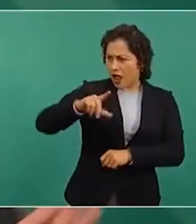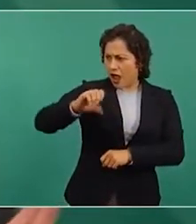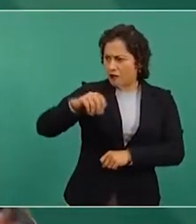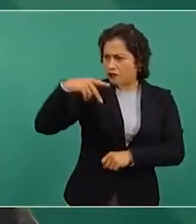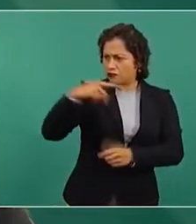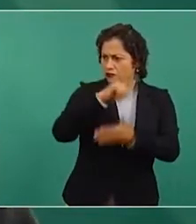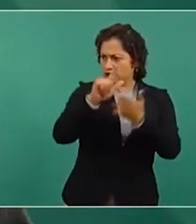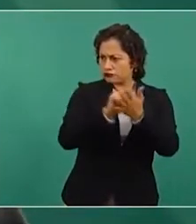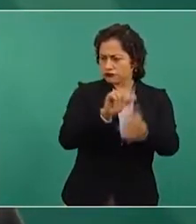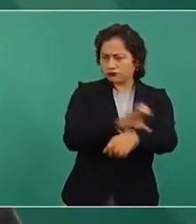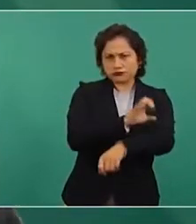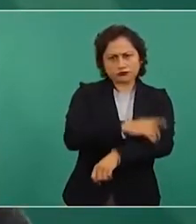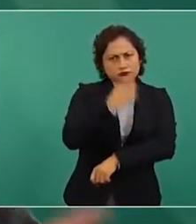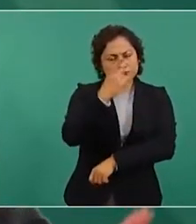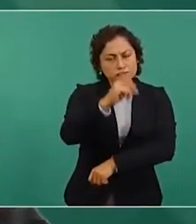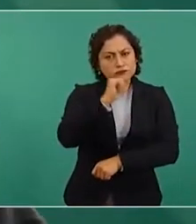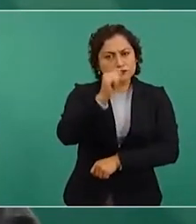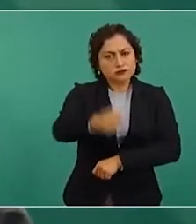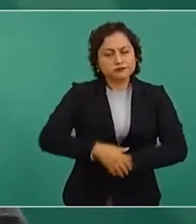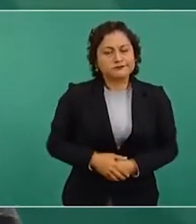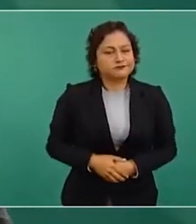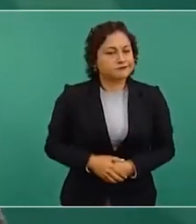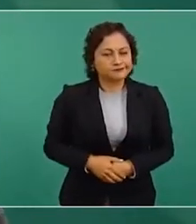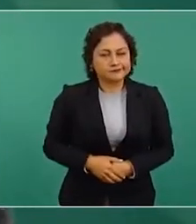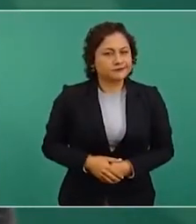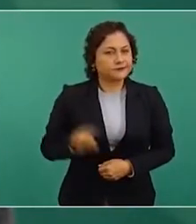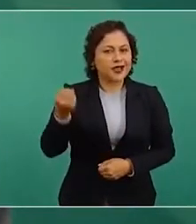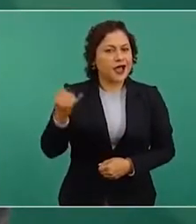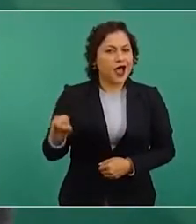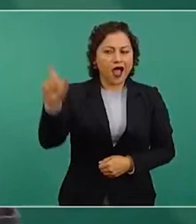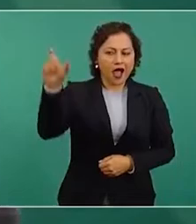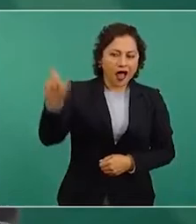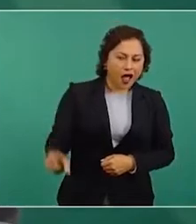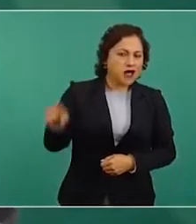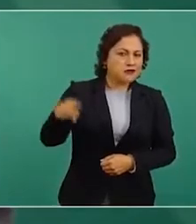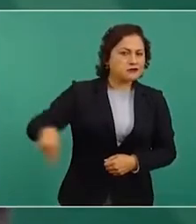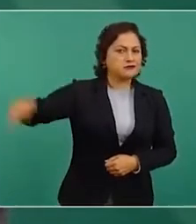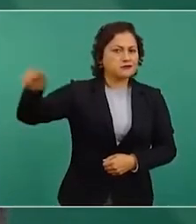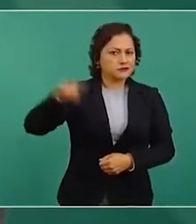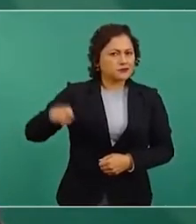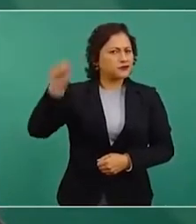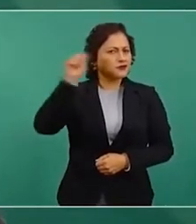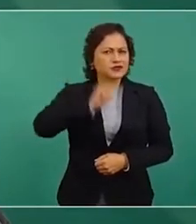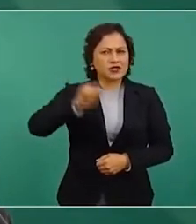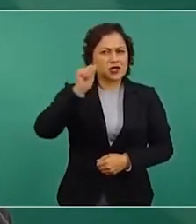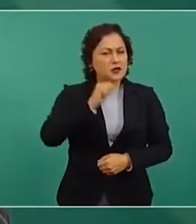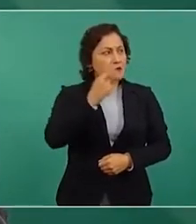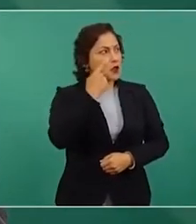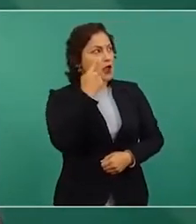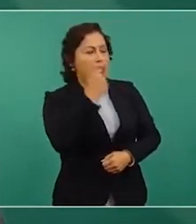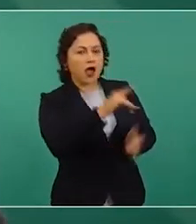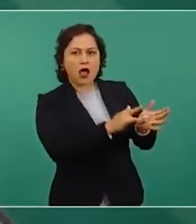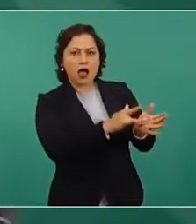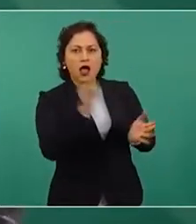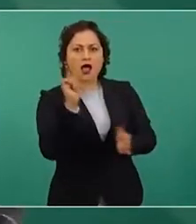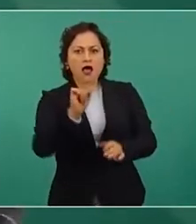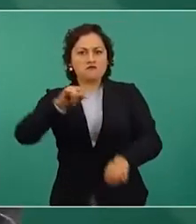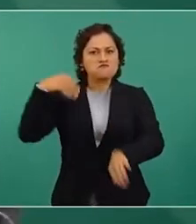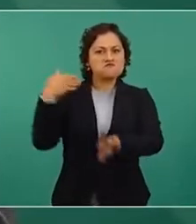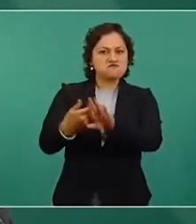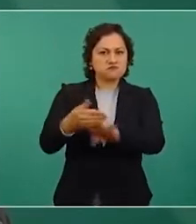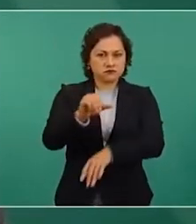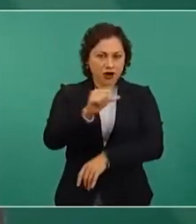lo de siempre, las técnicas para descalificar y golpear al gobierno del presidente Andrés Manuel López Obrador. Y de la Cumbre de